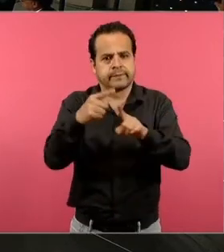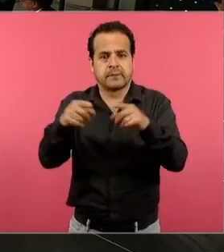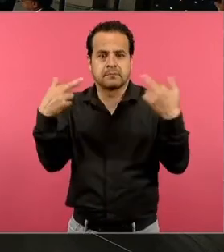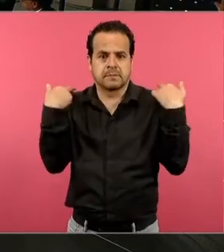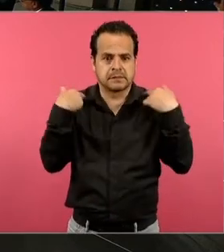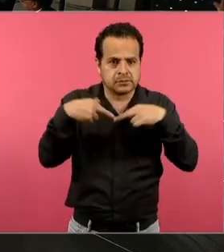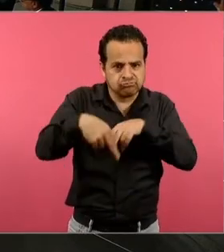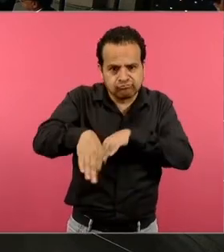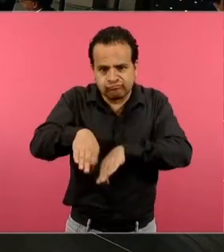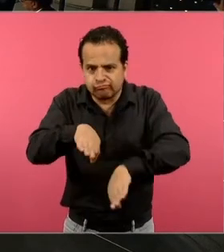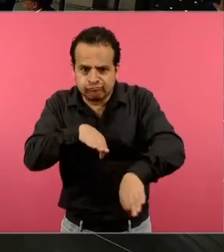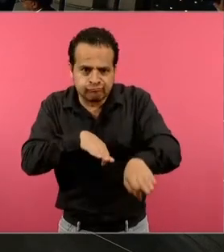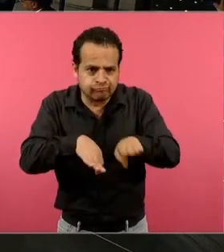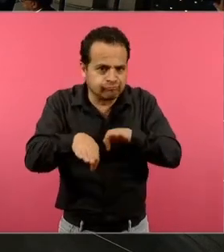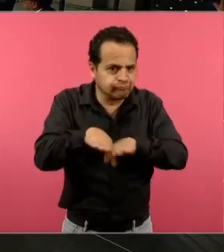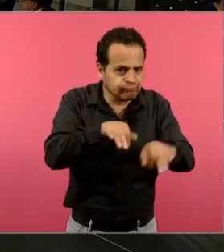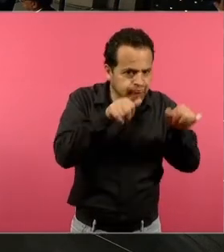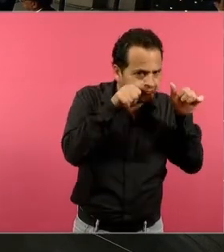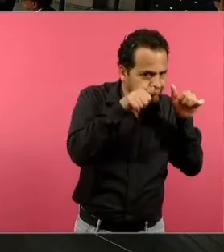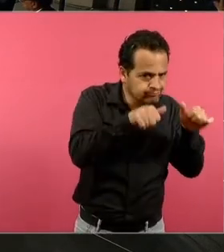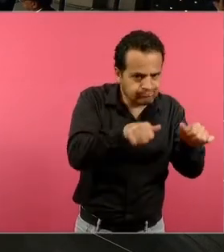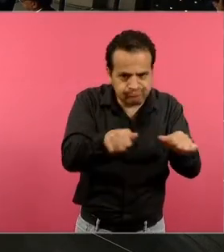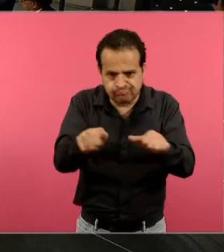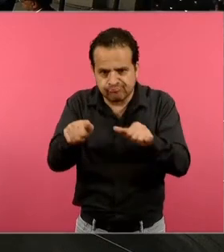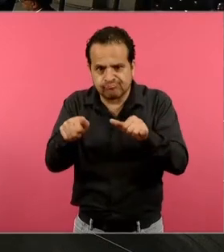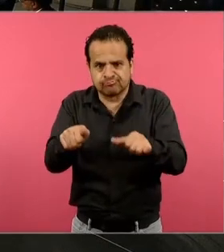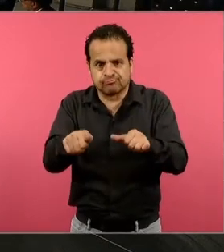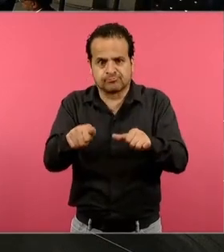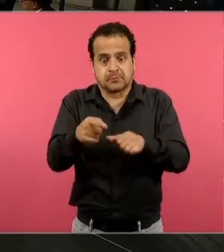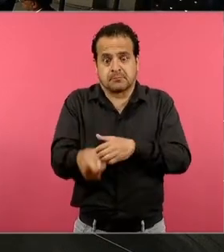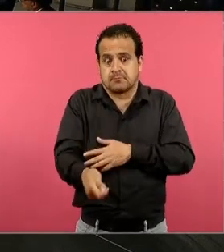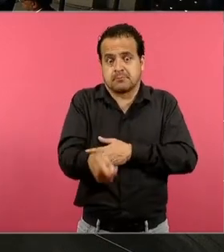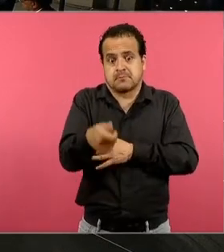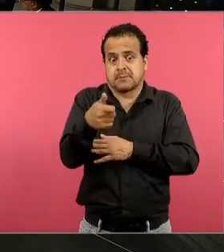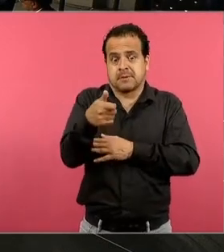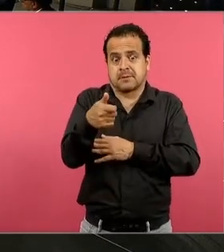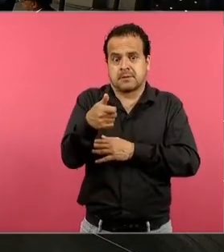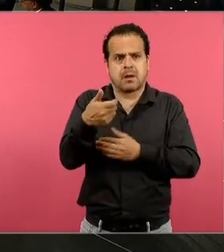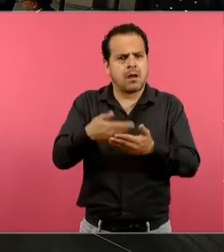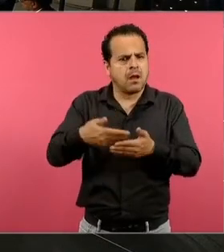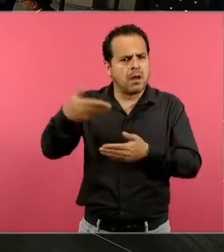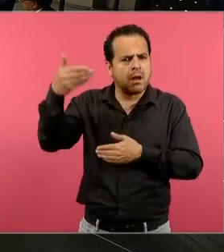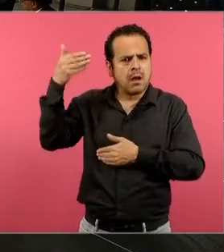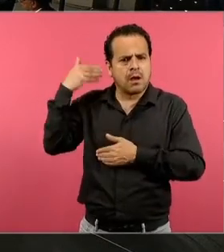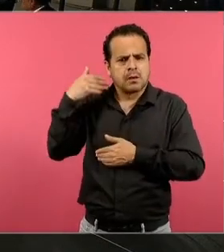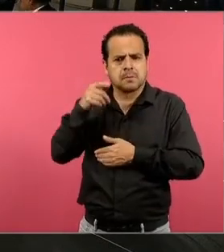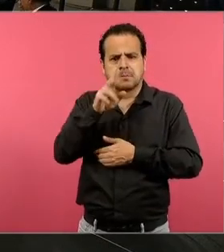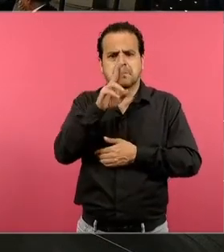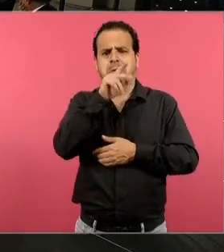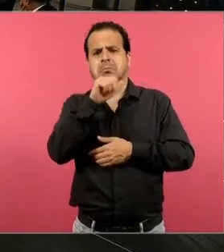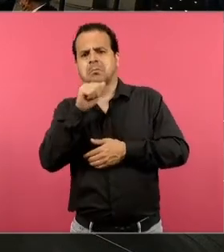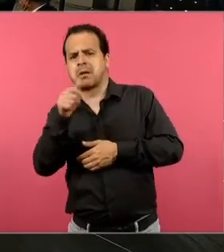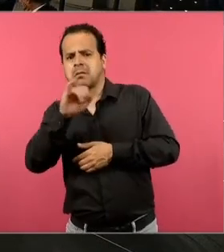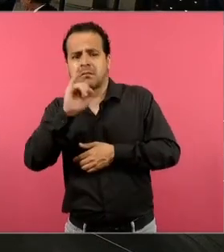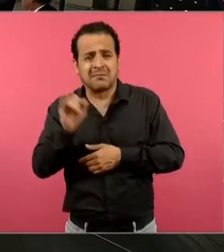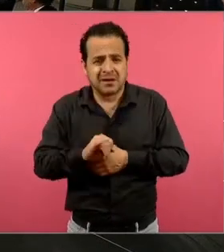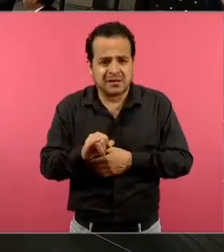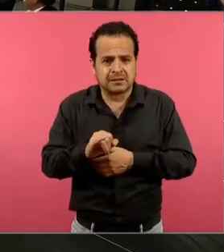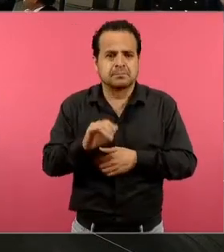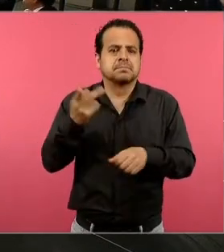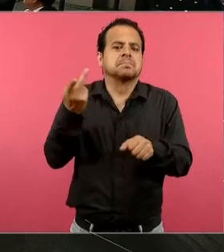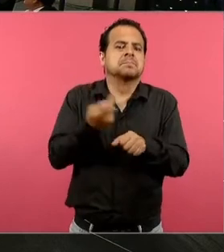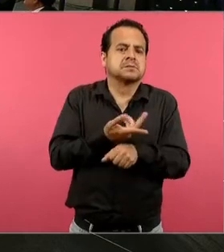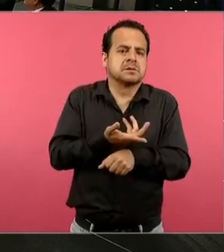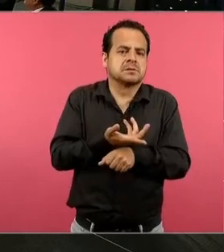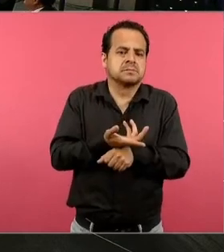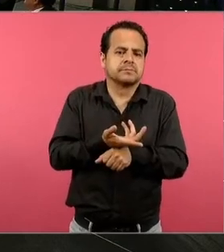oportunidad y una coyuntura inédita, eso nunca había pasado en nuestro país, porque entonces se asume que es este